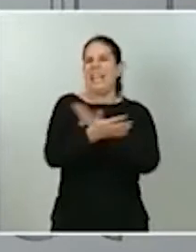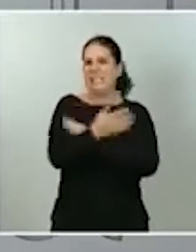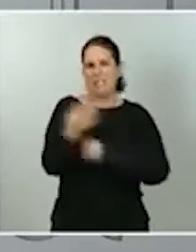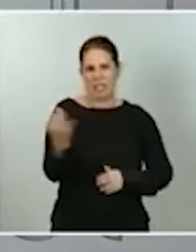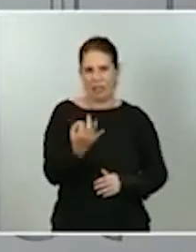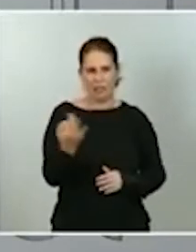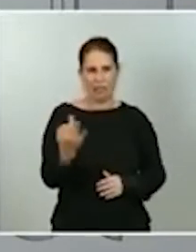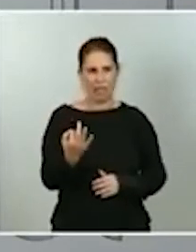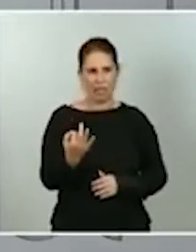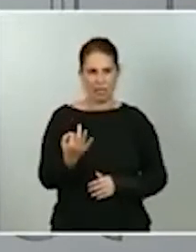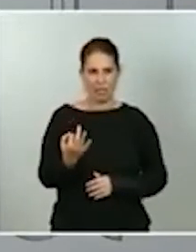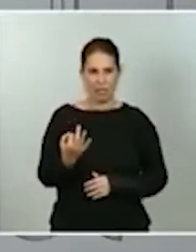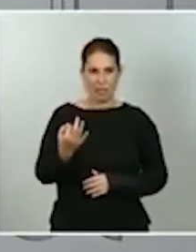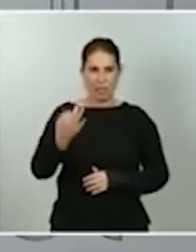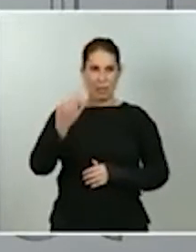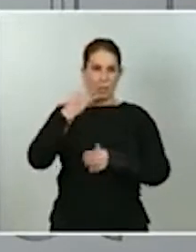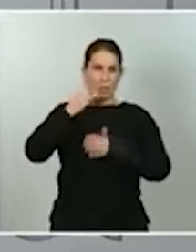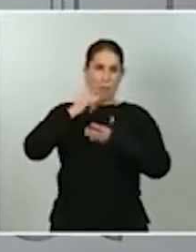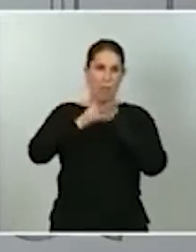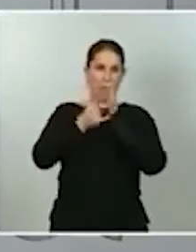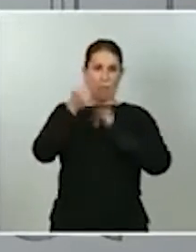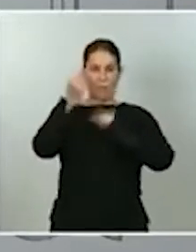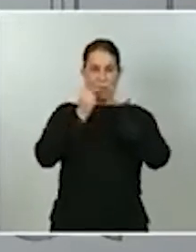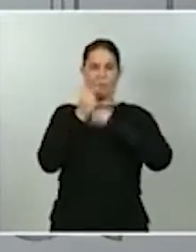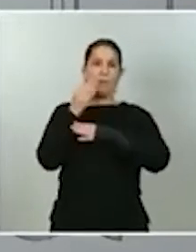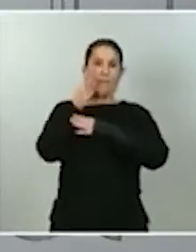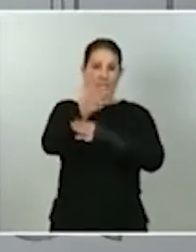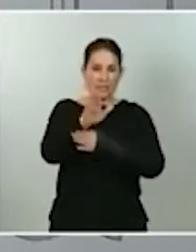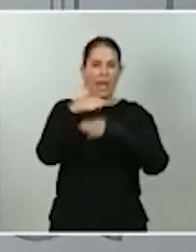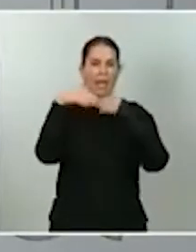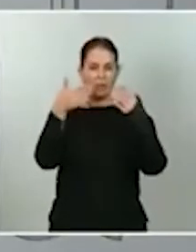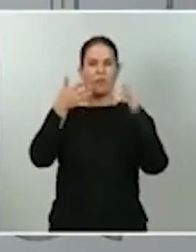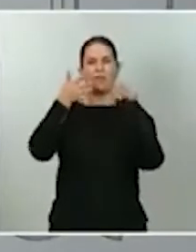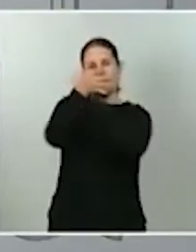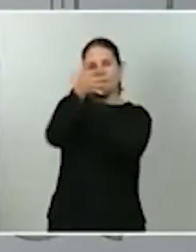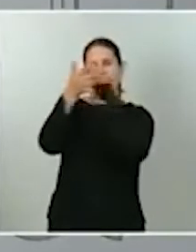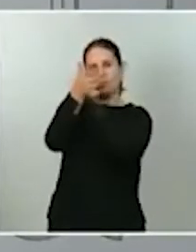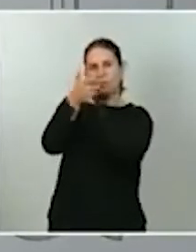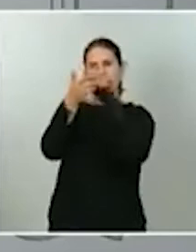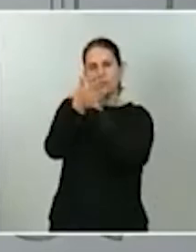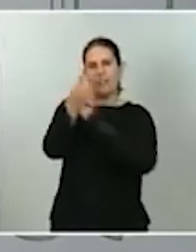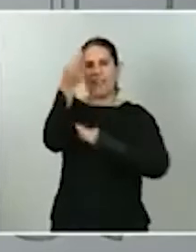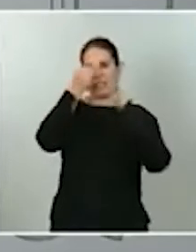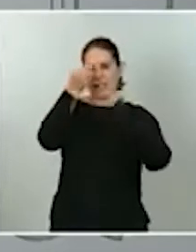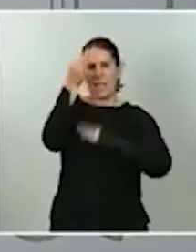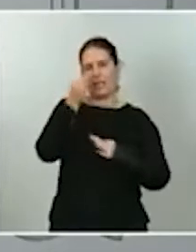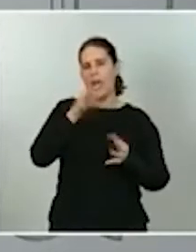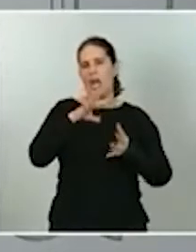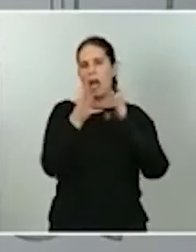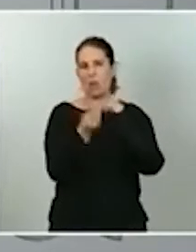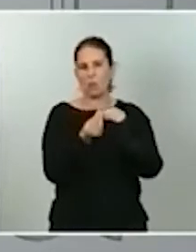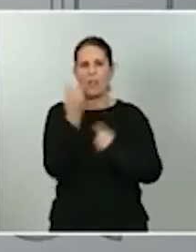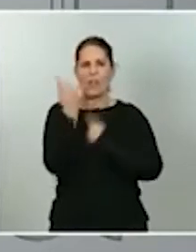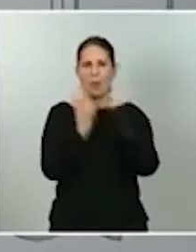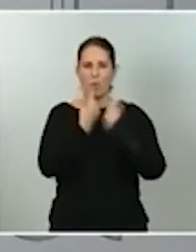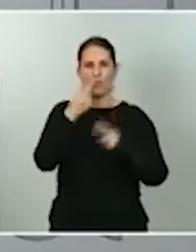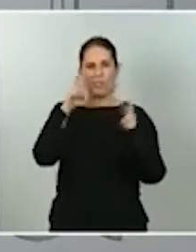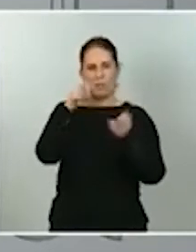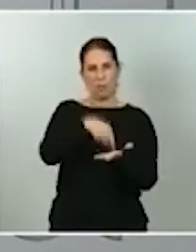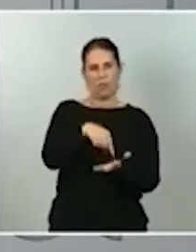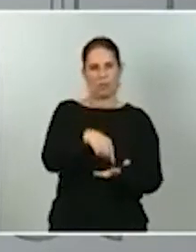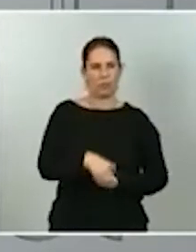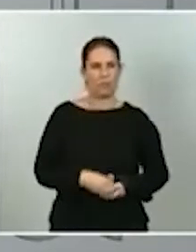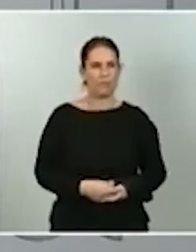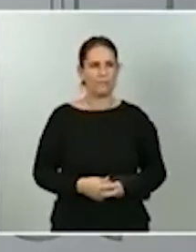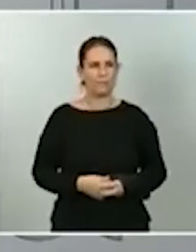presupuesto, podremos dar detalles de cuáles son esos ajustes de determinadas figuras fiscales y lo que ustedes escuchan en estos días, en los medios